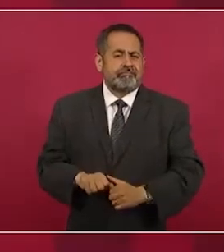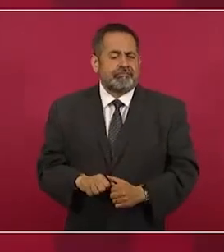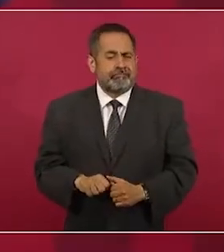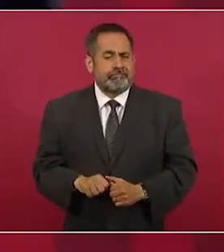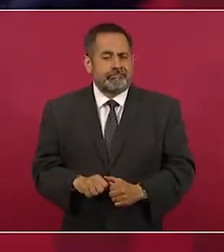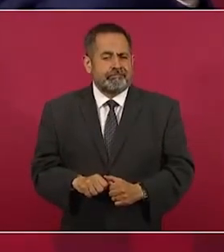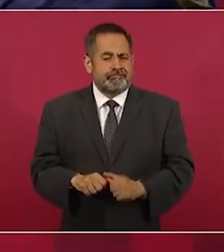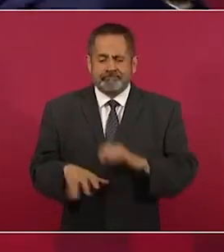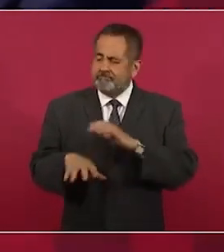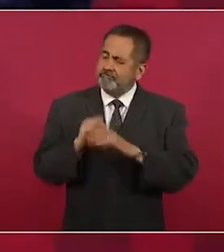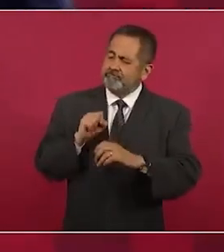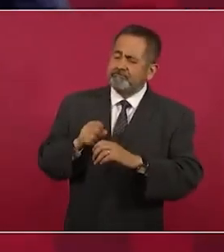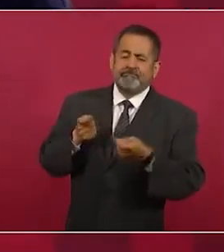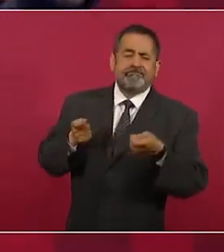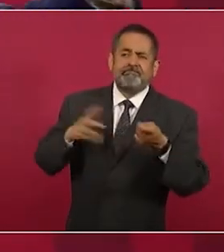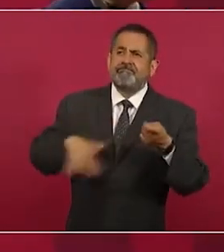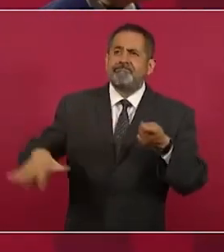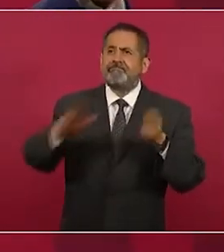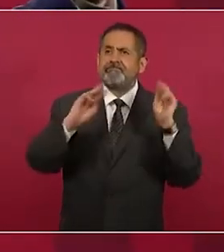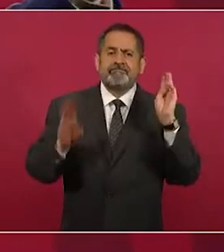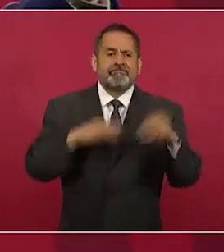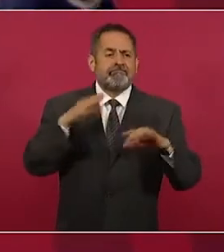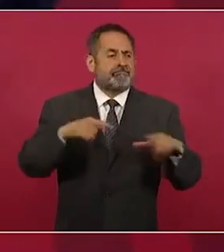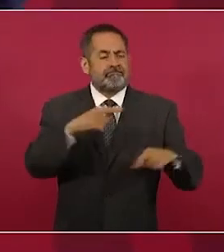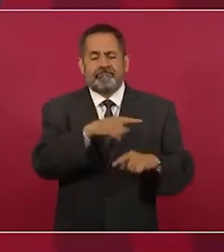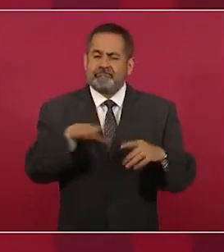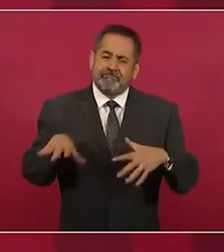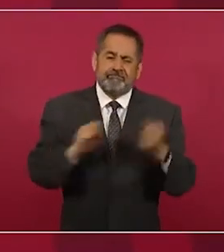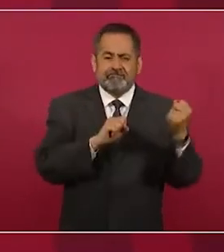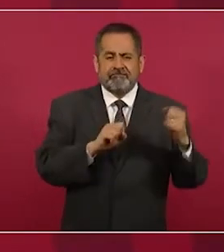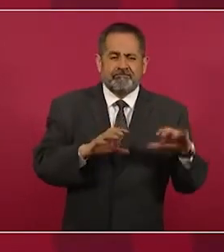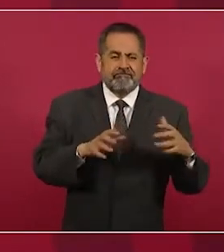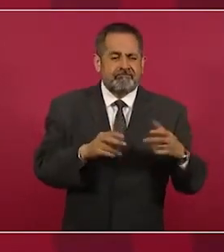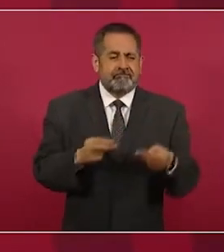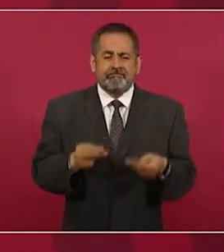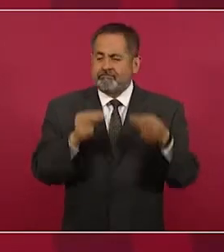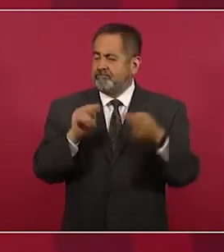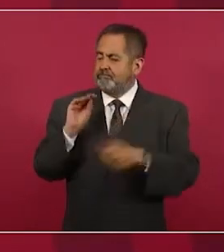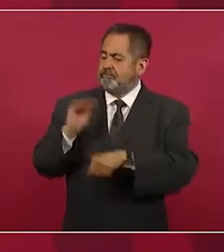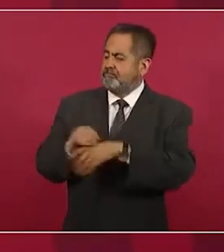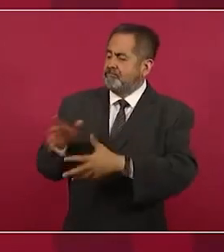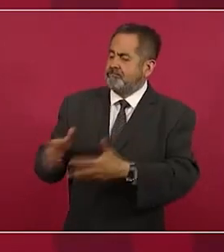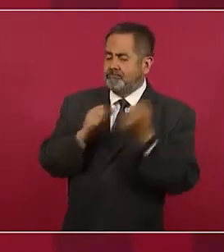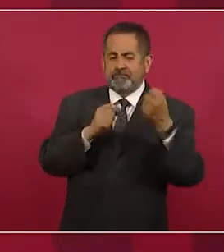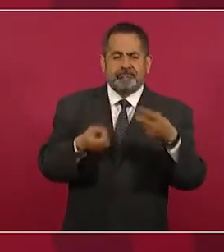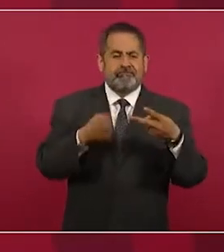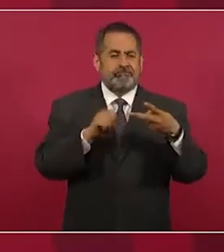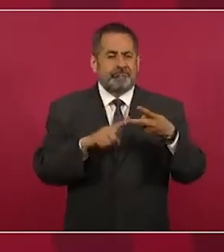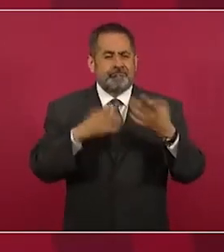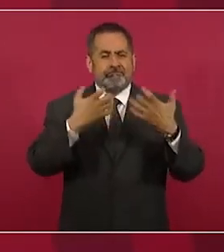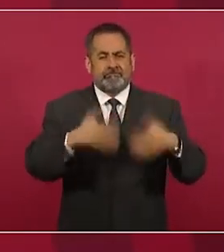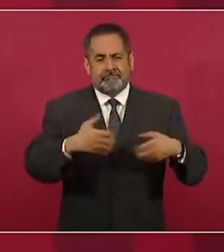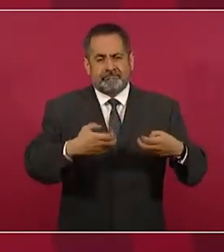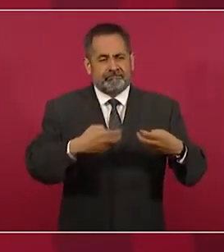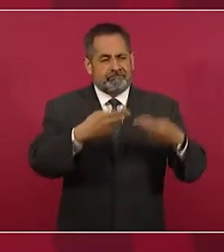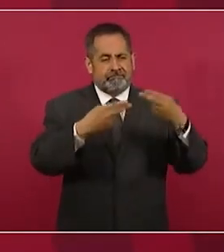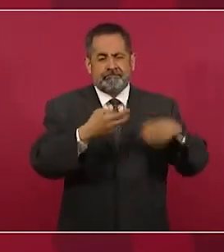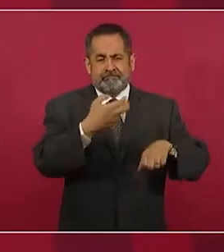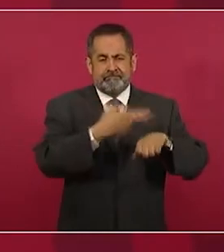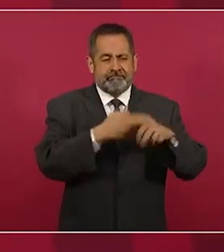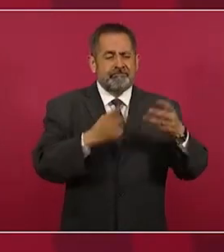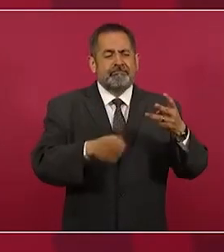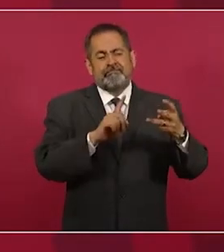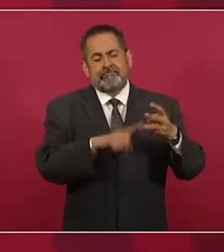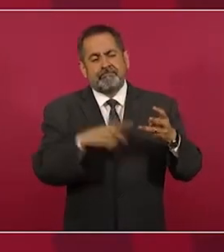que dominan en el mundo, son fondos de inversión, luego las empresas y luego los